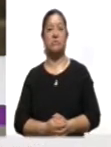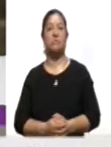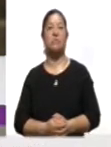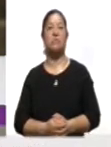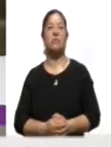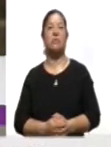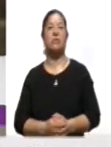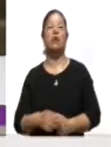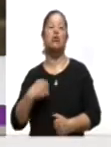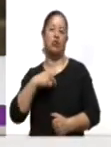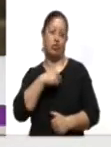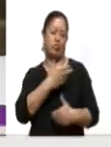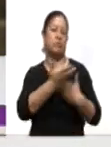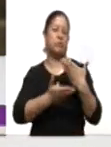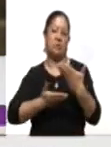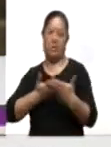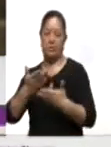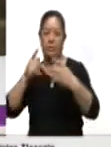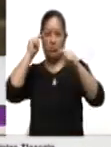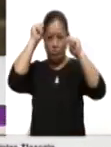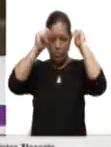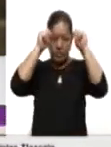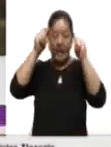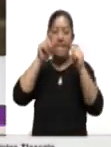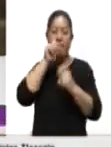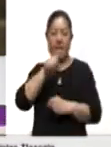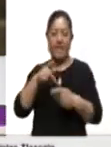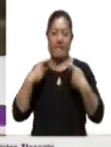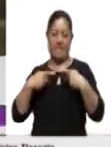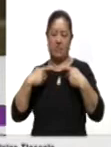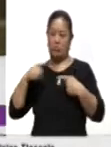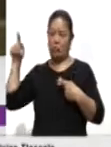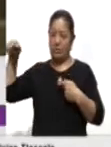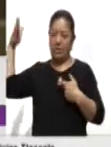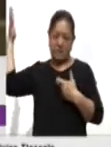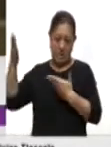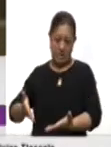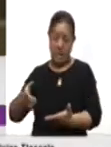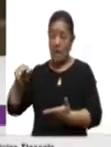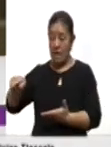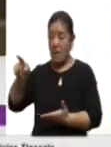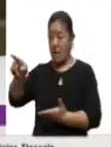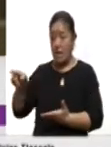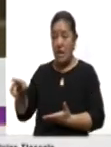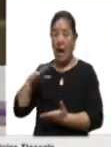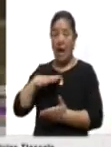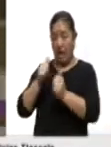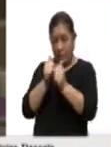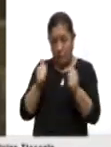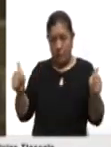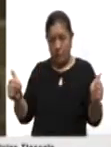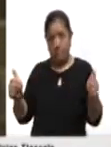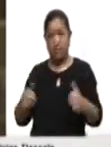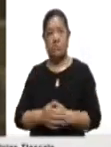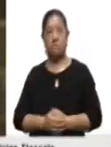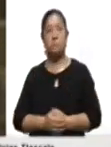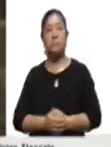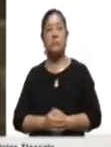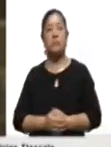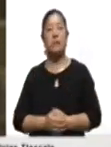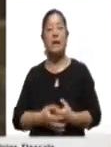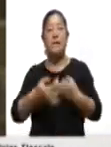turísticos y como los turistas que nos visitan. Tenemos que guardar la sana distancia, utilizar